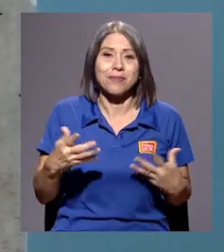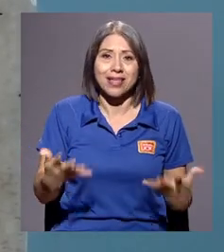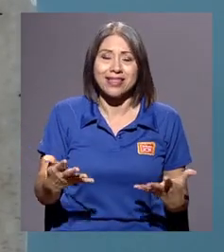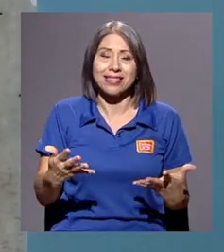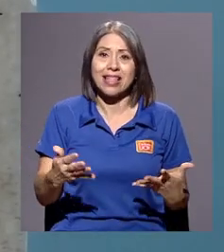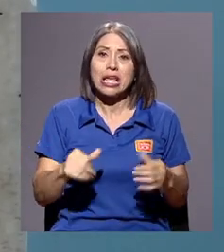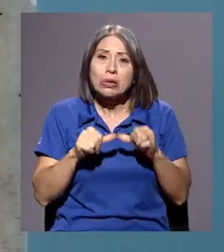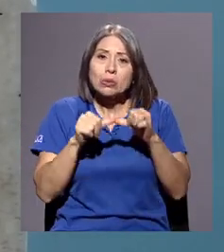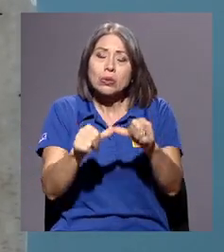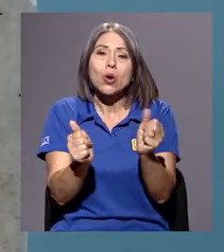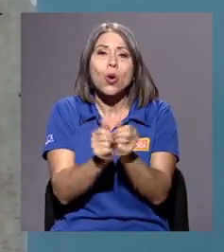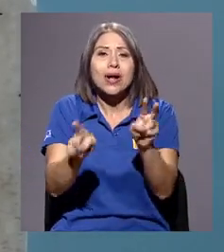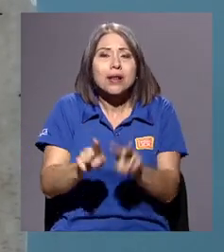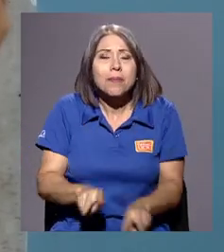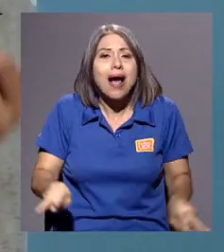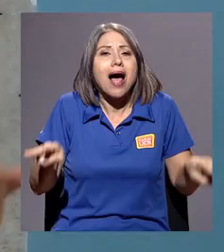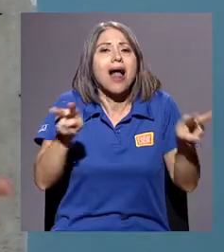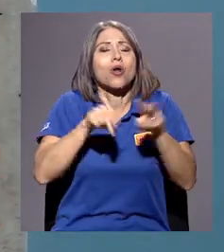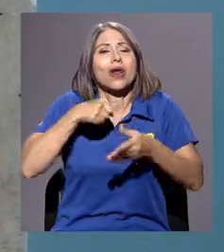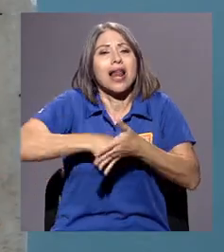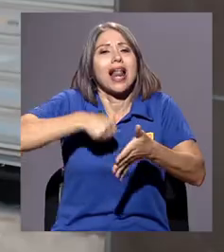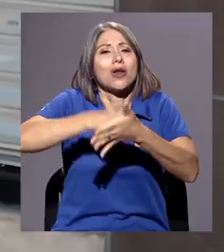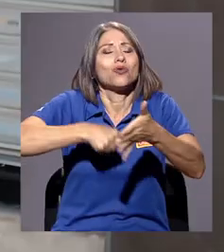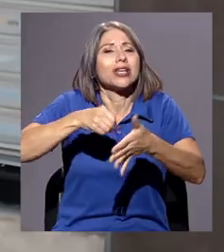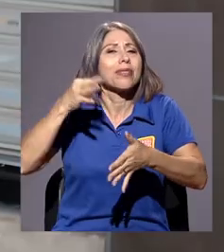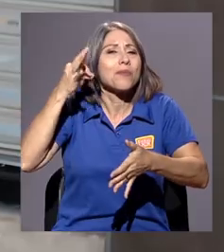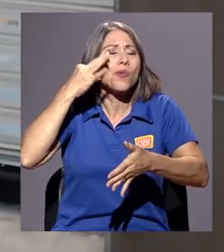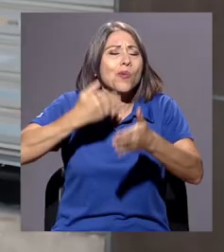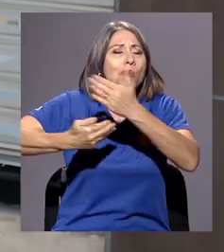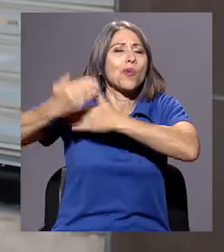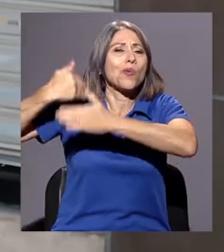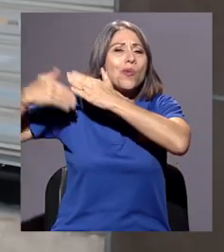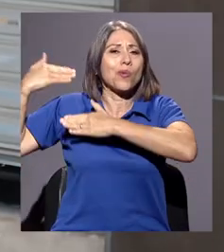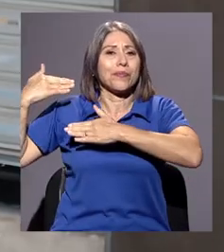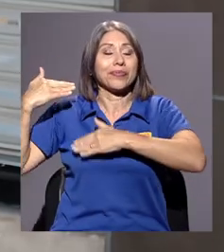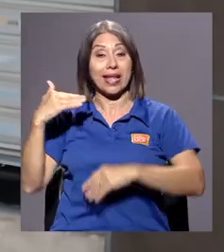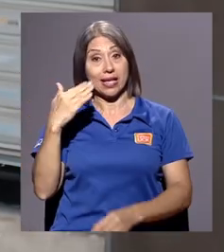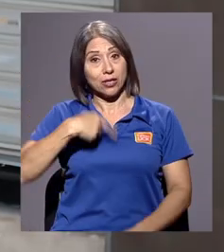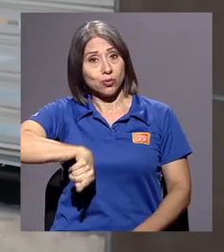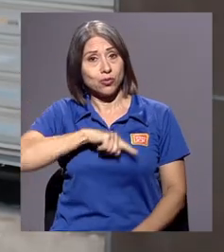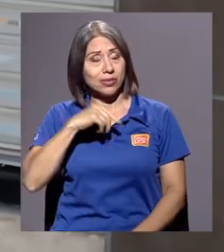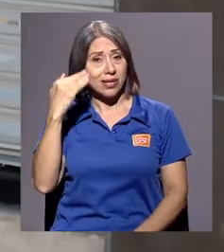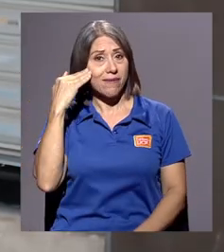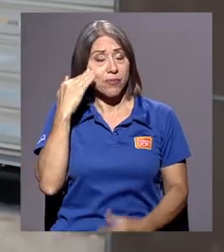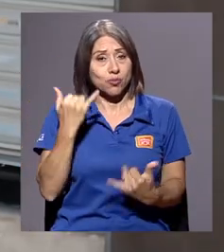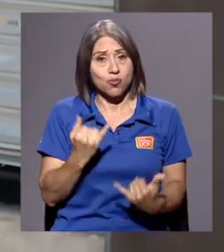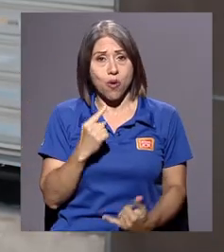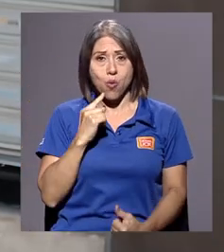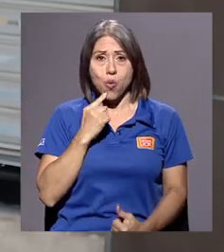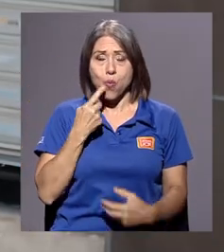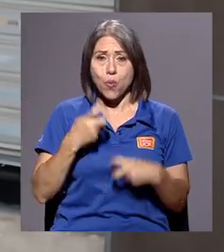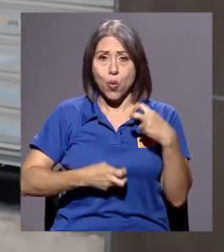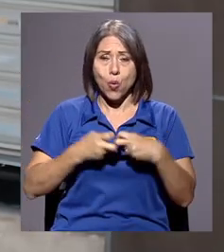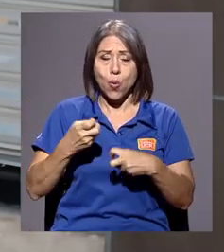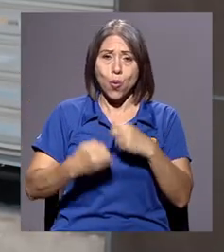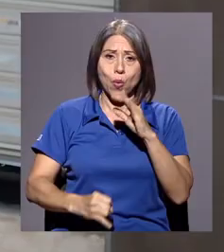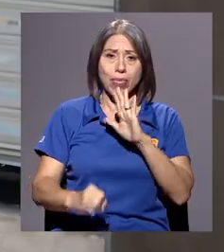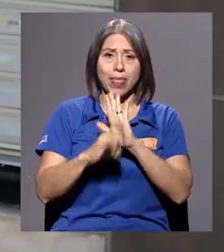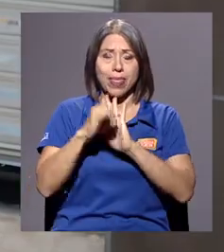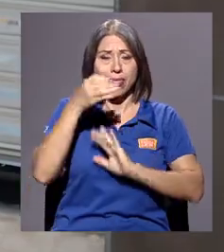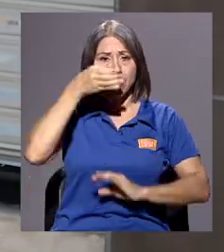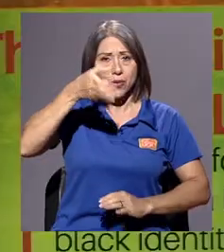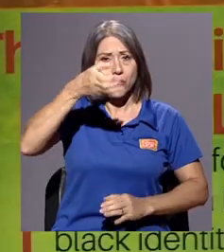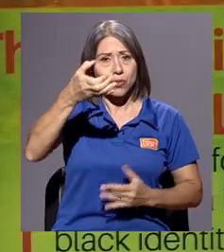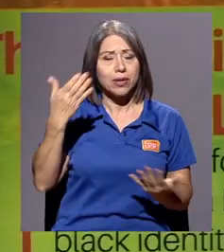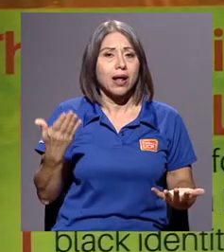el valor a la lucha de nuestras ancestras. Sabemos que estamos con serios problemas de identidad